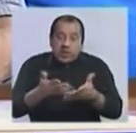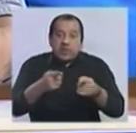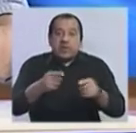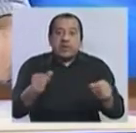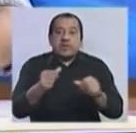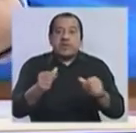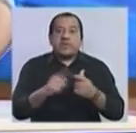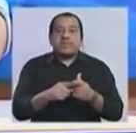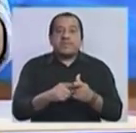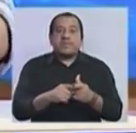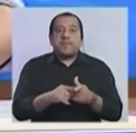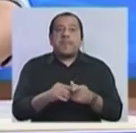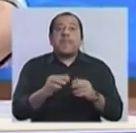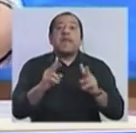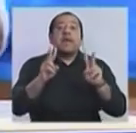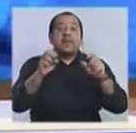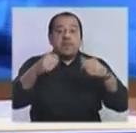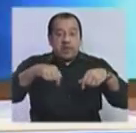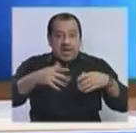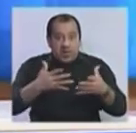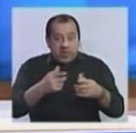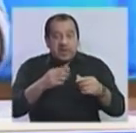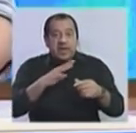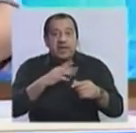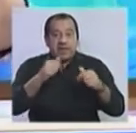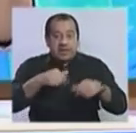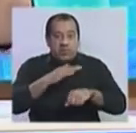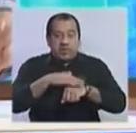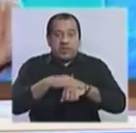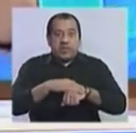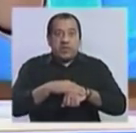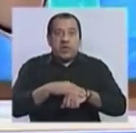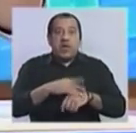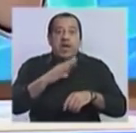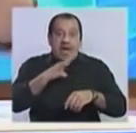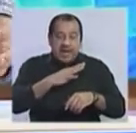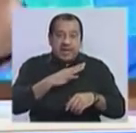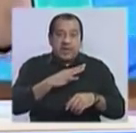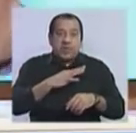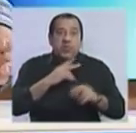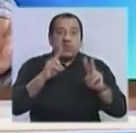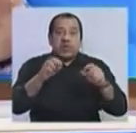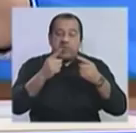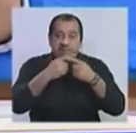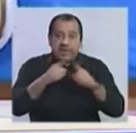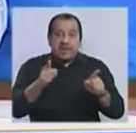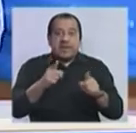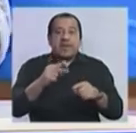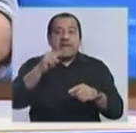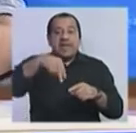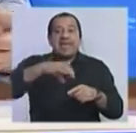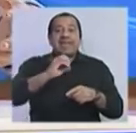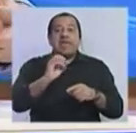la eventual coalición que hay del otro lado, ¿verdad? Un centro de visión neoliberal y